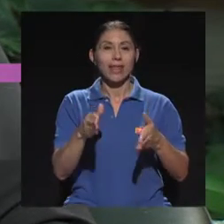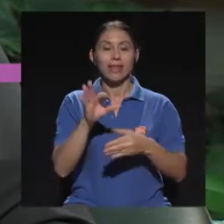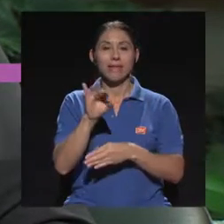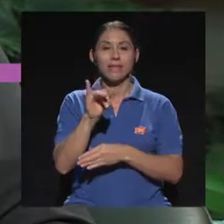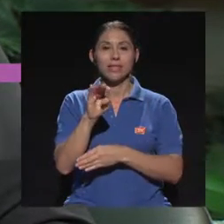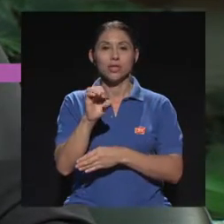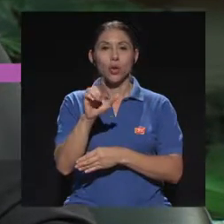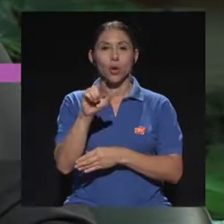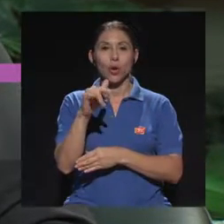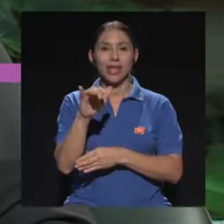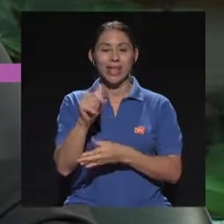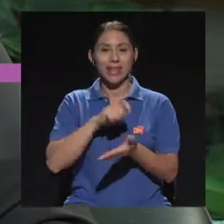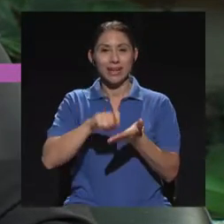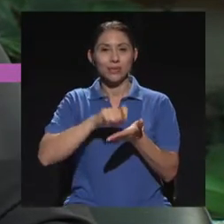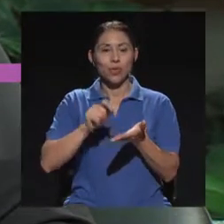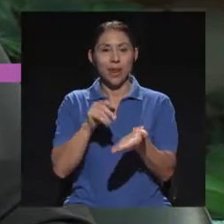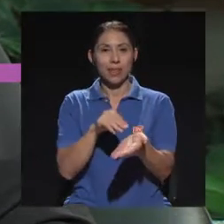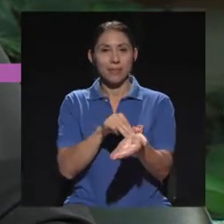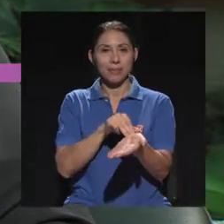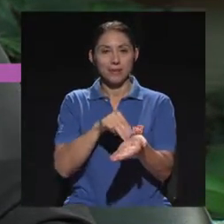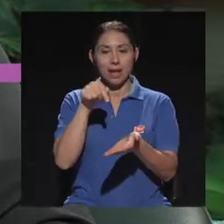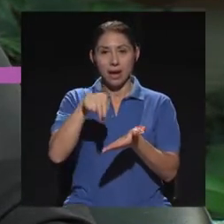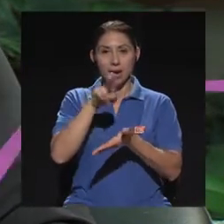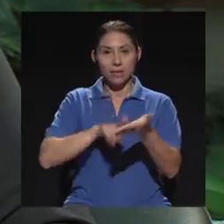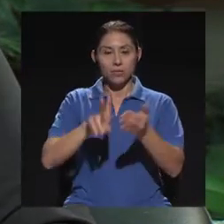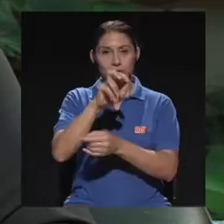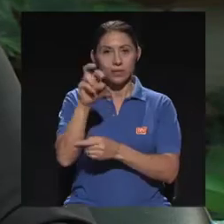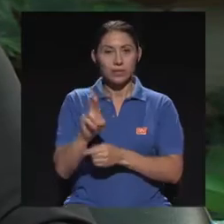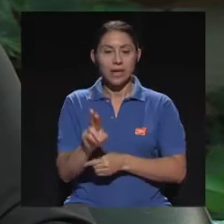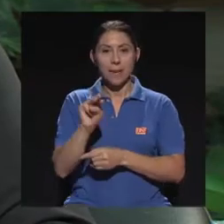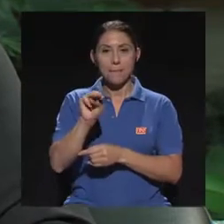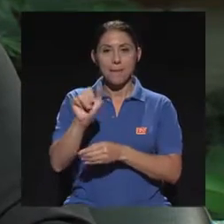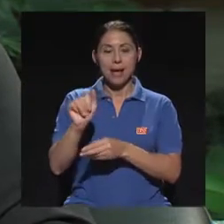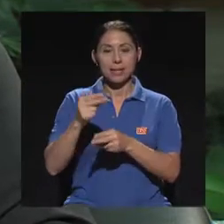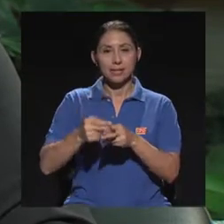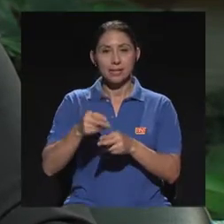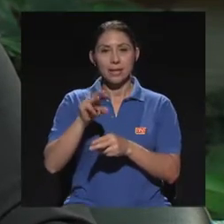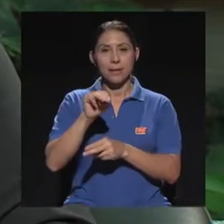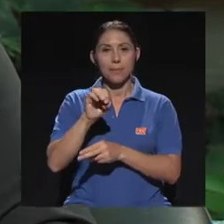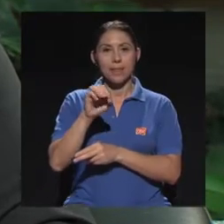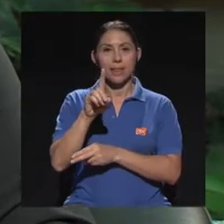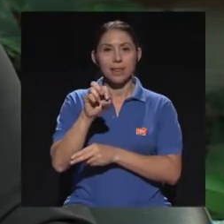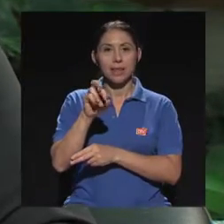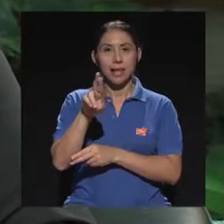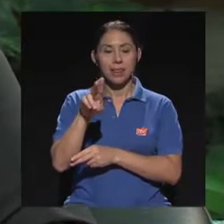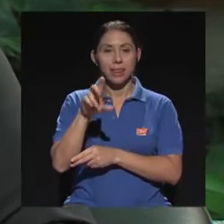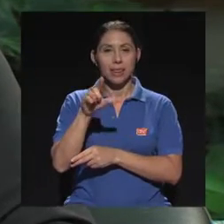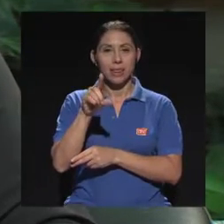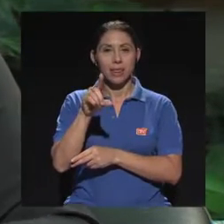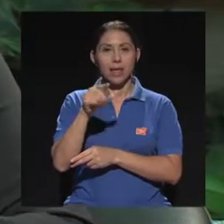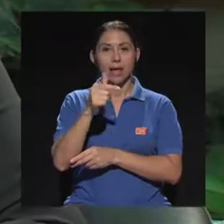Fisiología de la Escuela de Medicina de aquí de la Universidad de Costa Rica, la Magister Mildred García González. Y con Mildred estamos